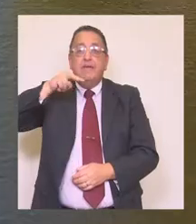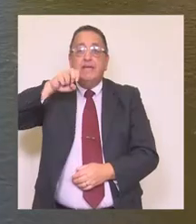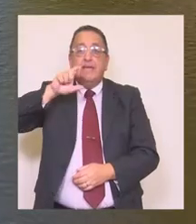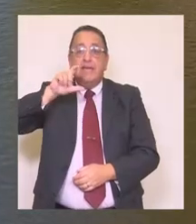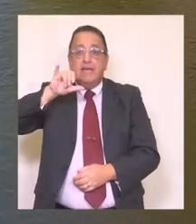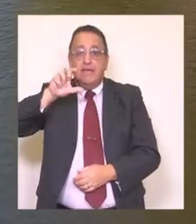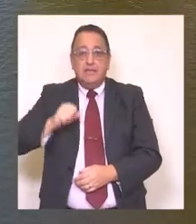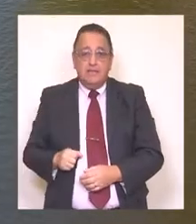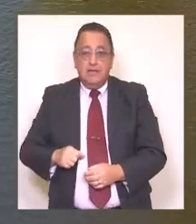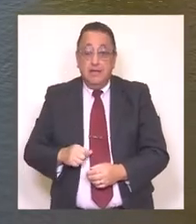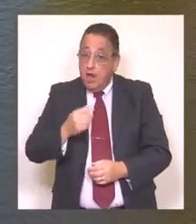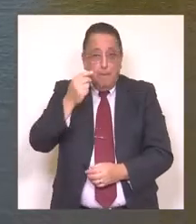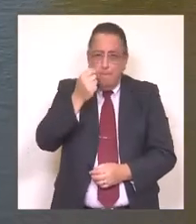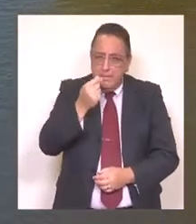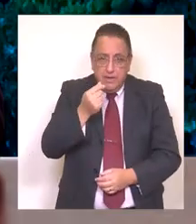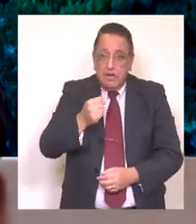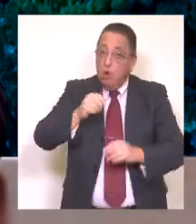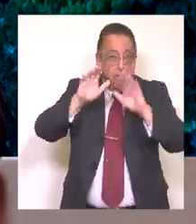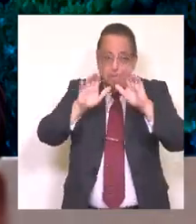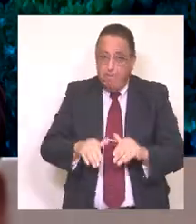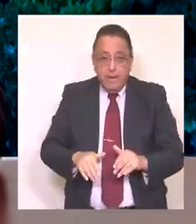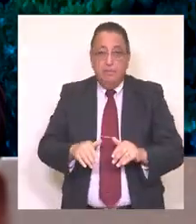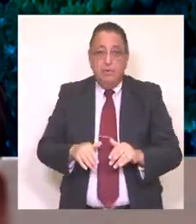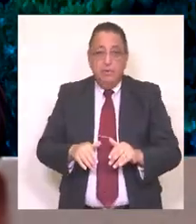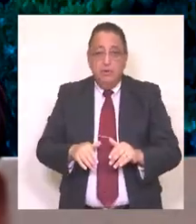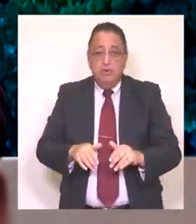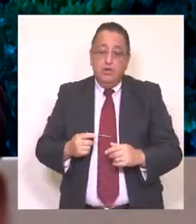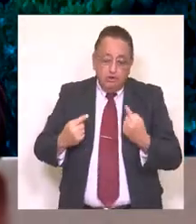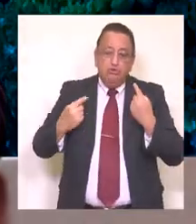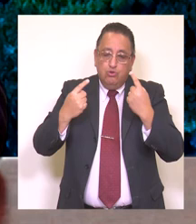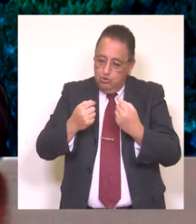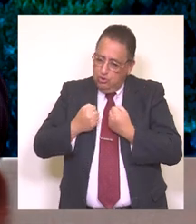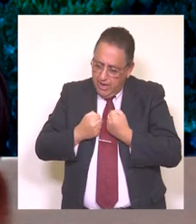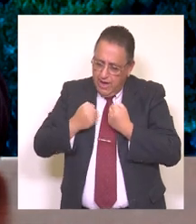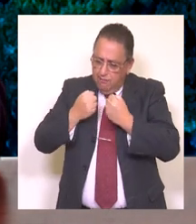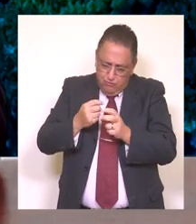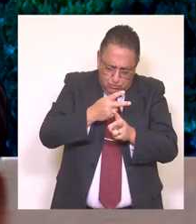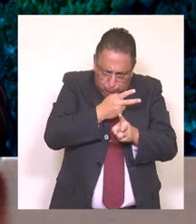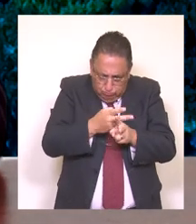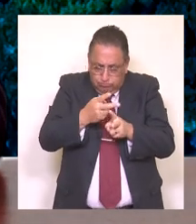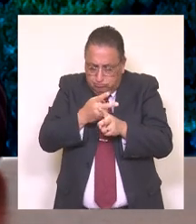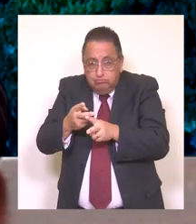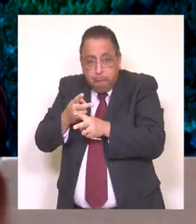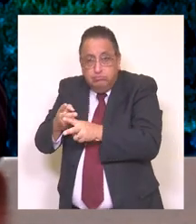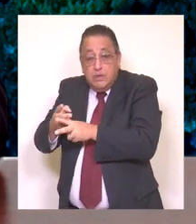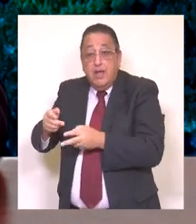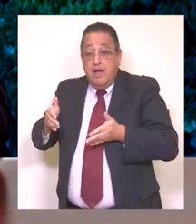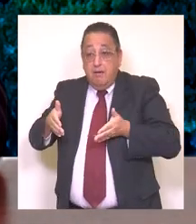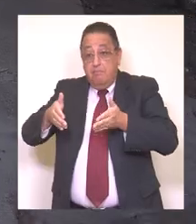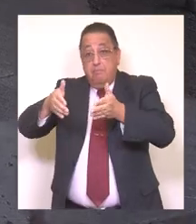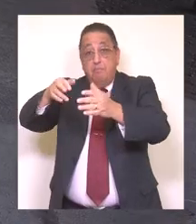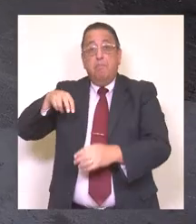Venecia. Y con los mismos recursos, hemos podido construir un